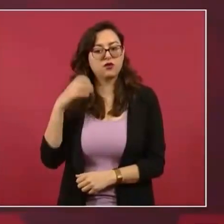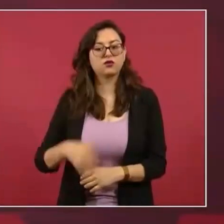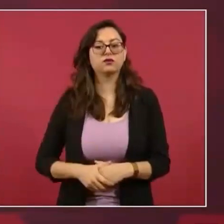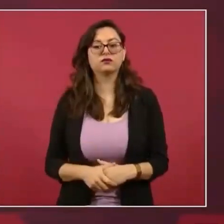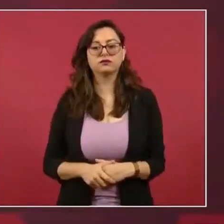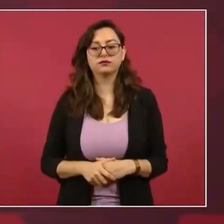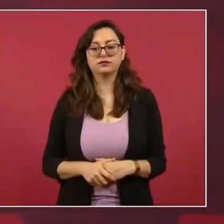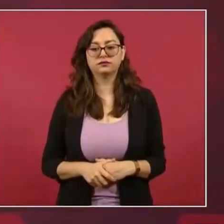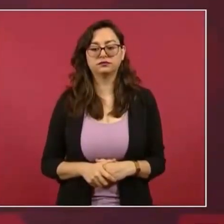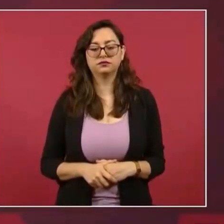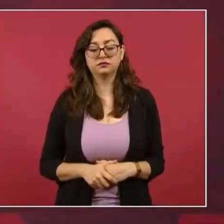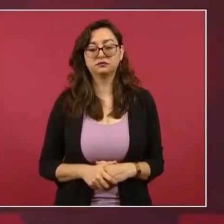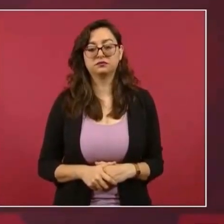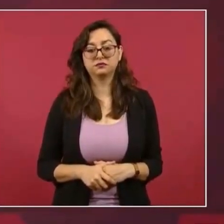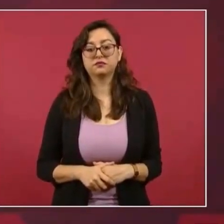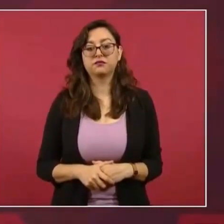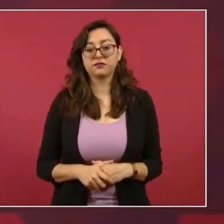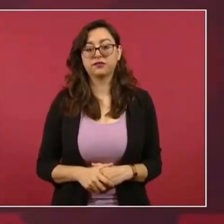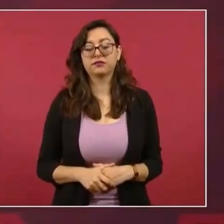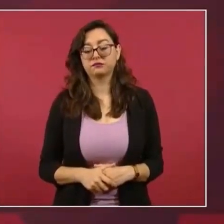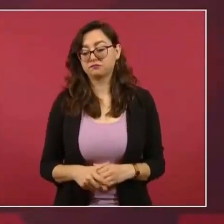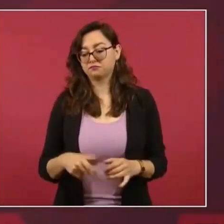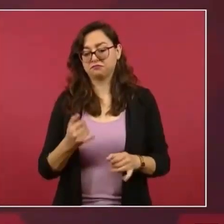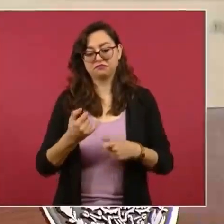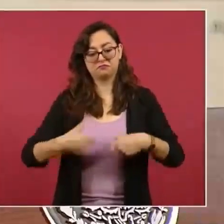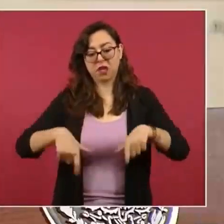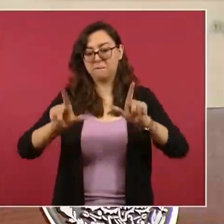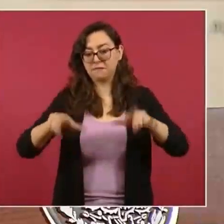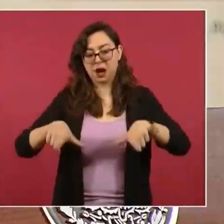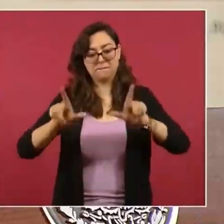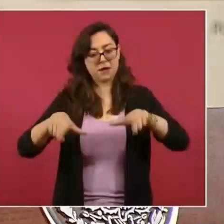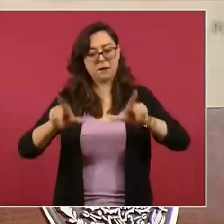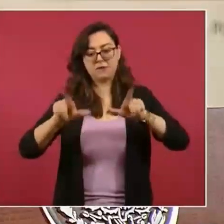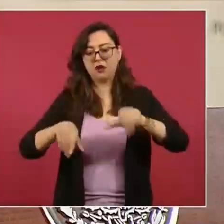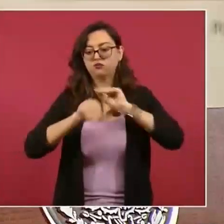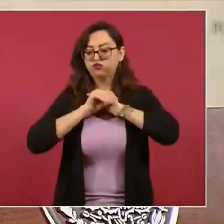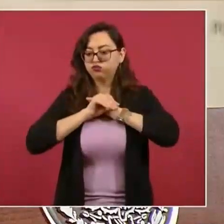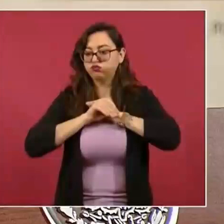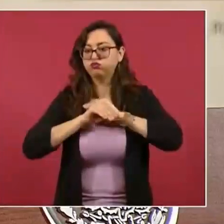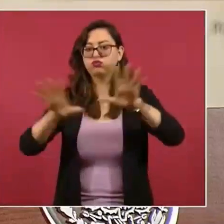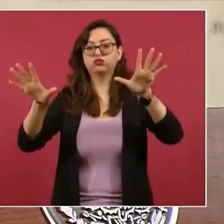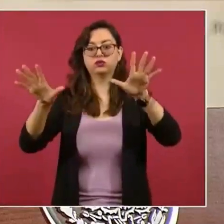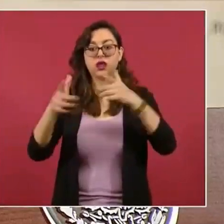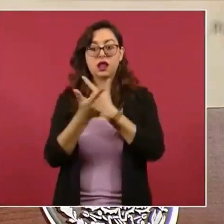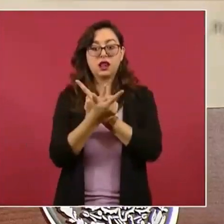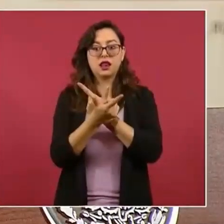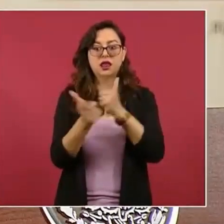puede en el internet subir cualquier mensaje eso no existía